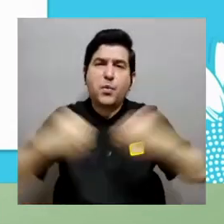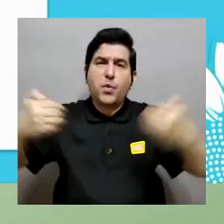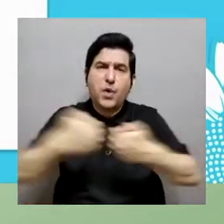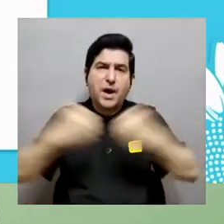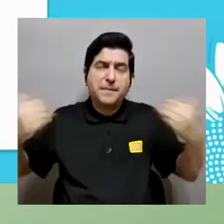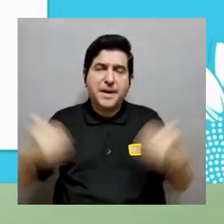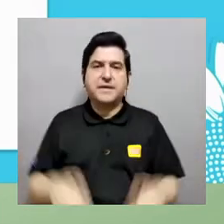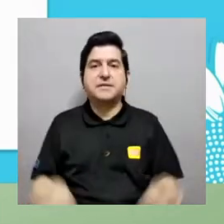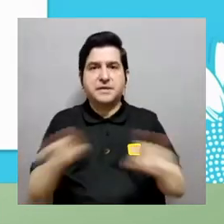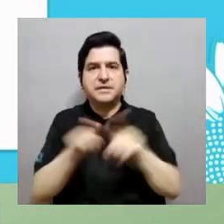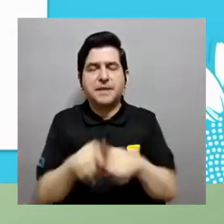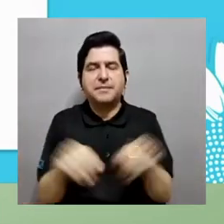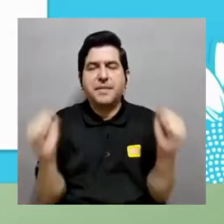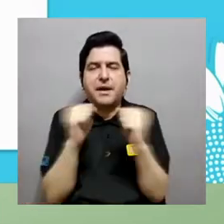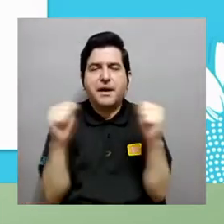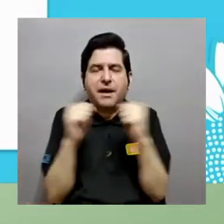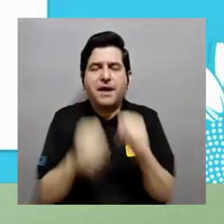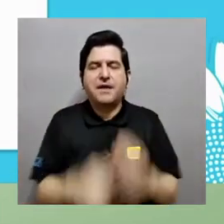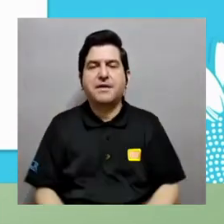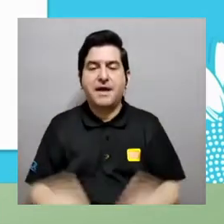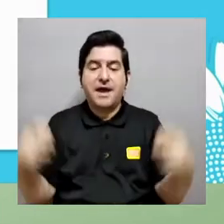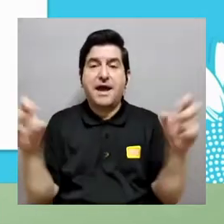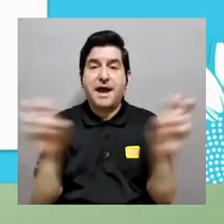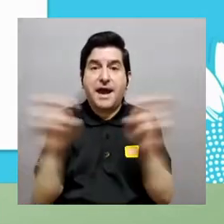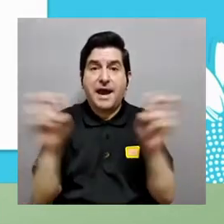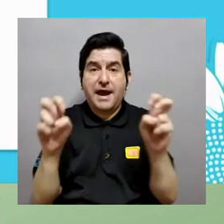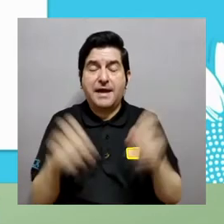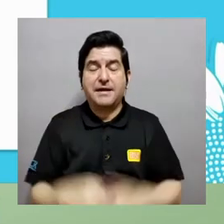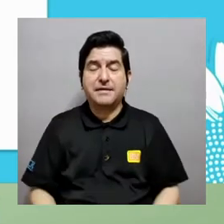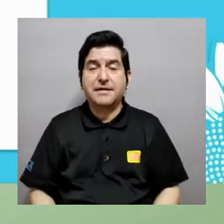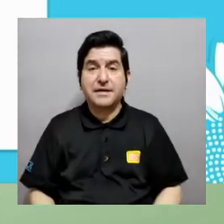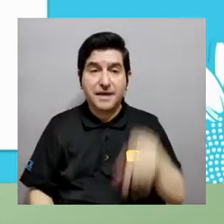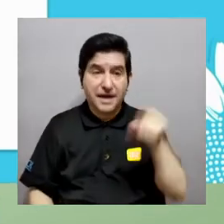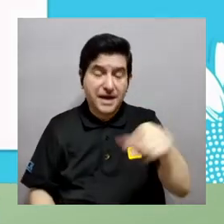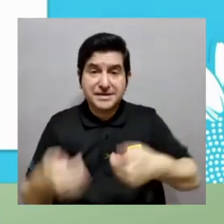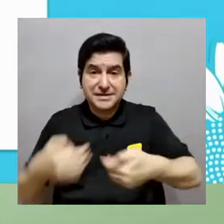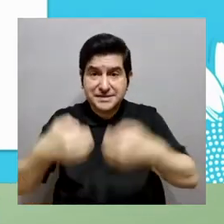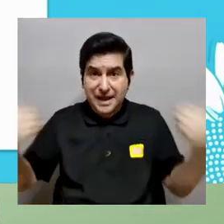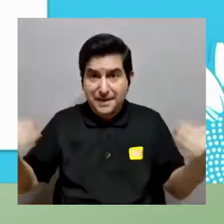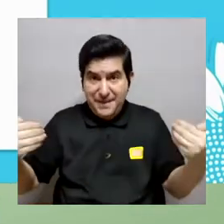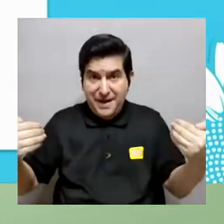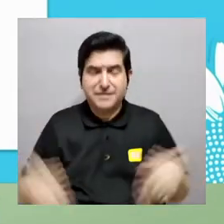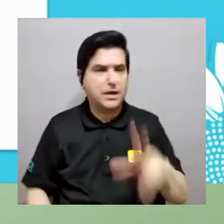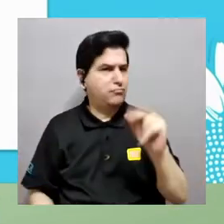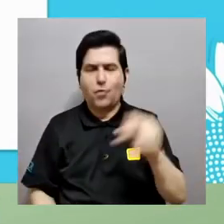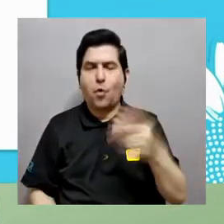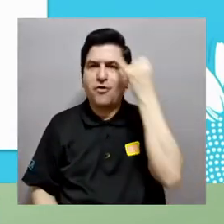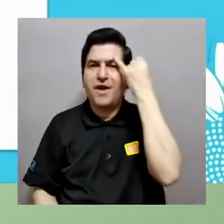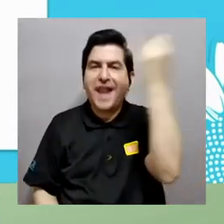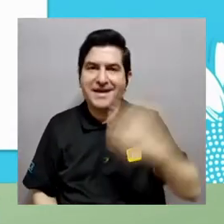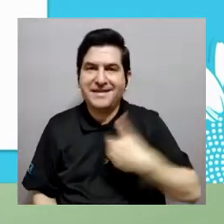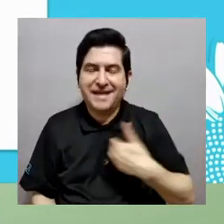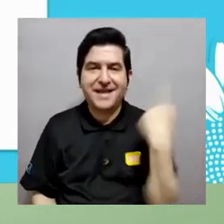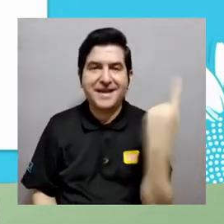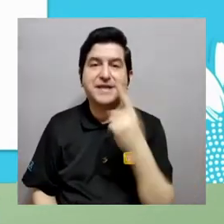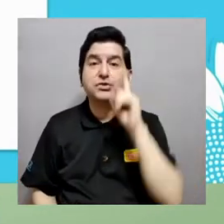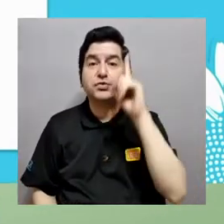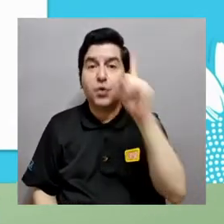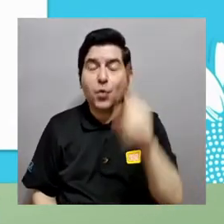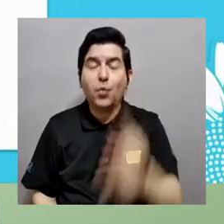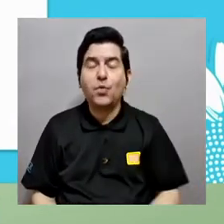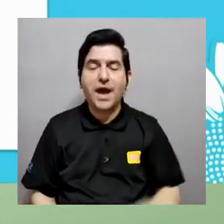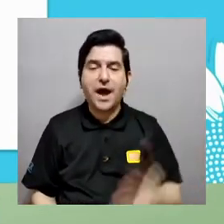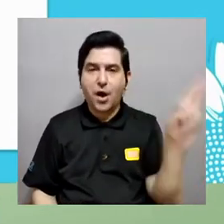entonces en lugar de estar renovando cada estructura por aparte que también requeriría refrigeración por aparte potencia eléctrica por aparte con todo lo que esto